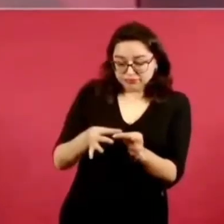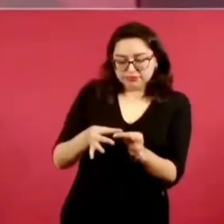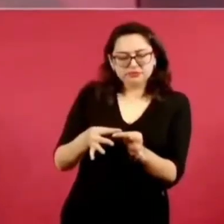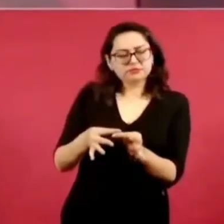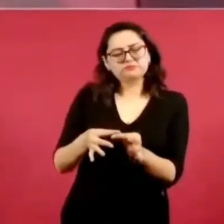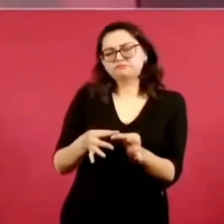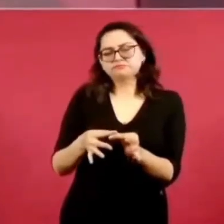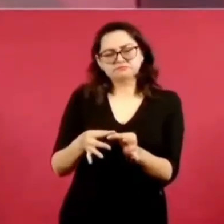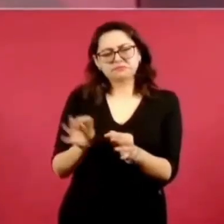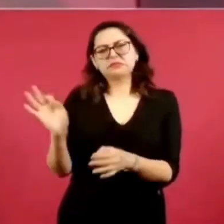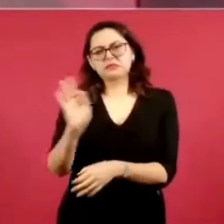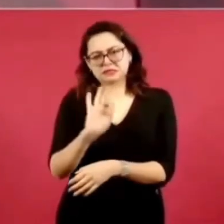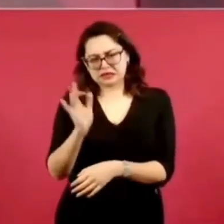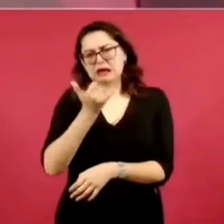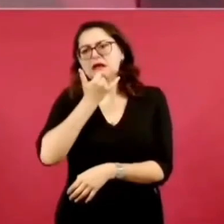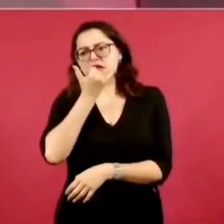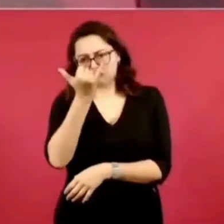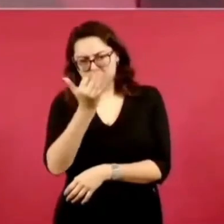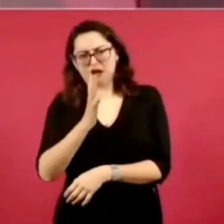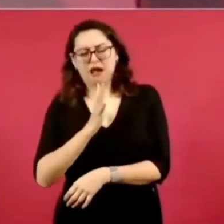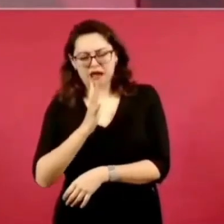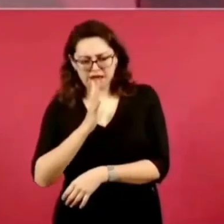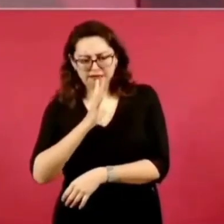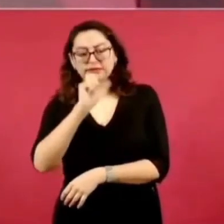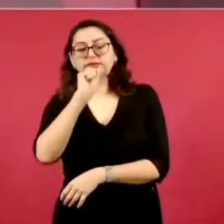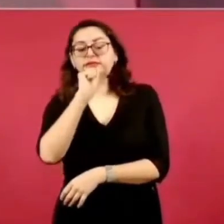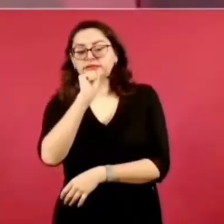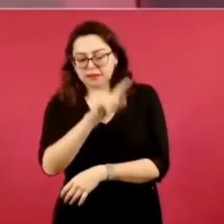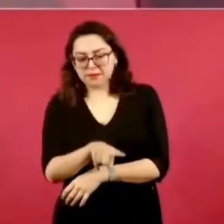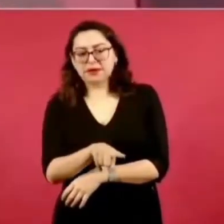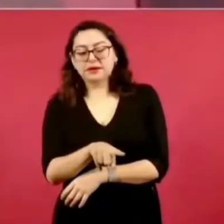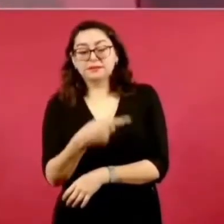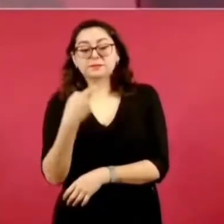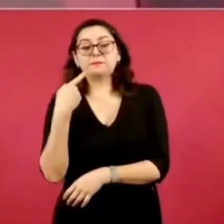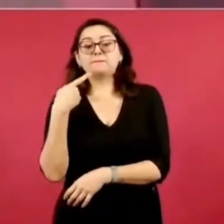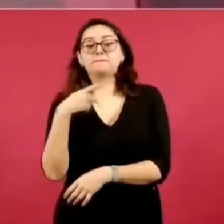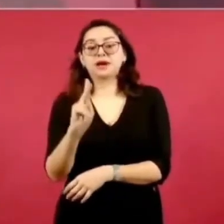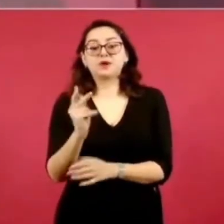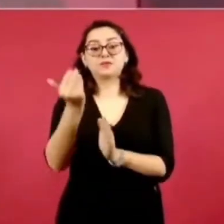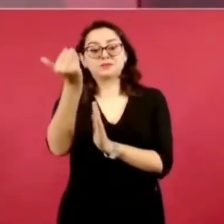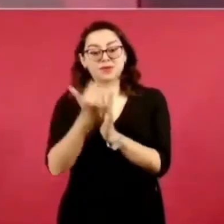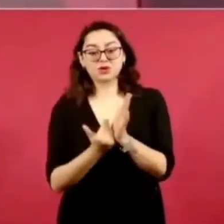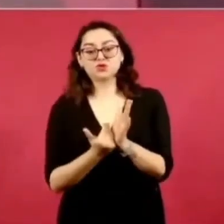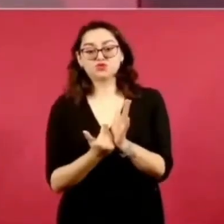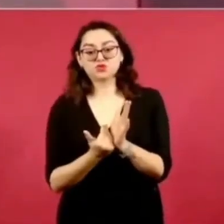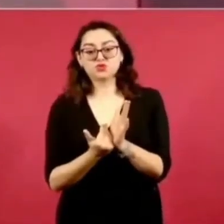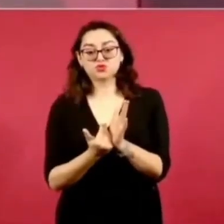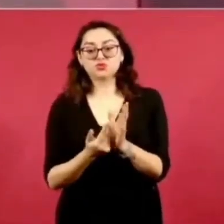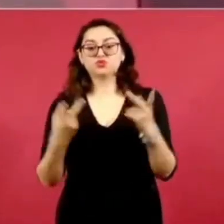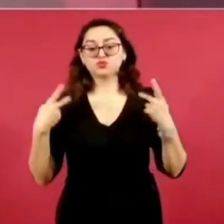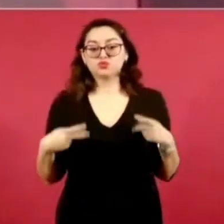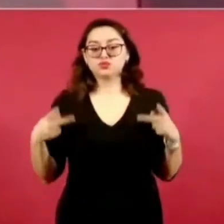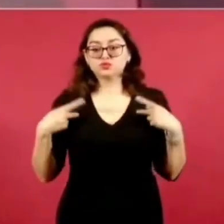Sí, pero se equivoca menos el pueblo,